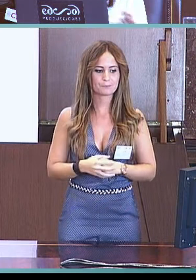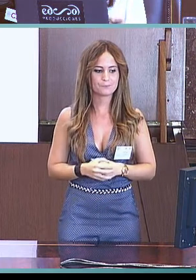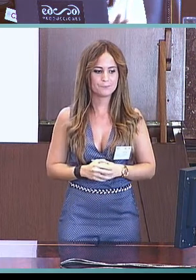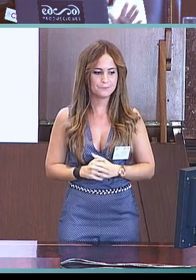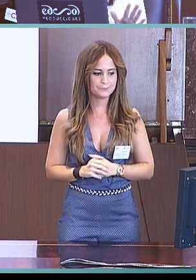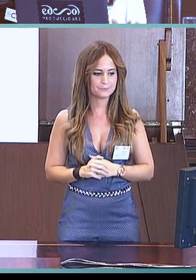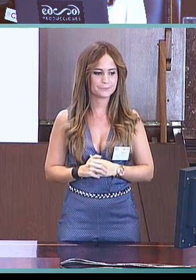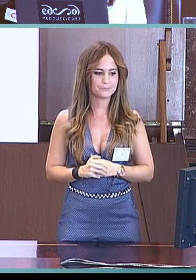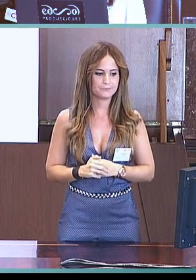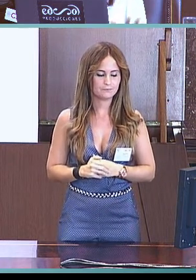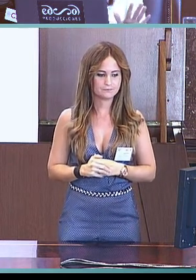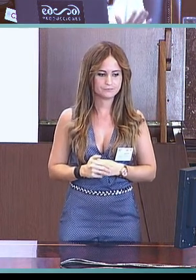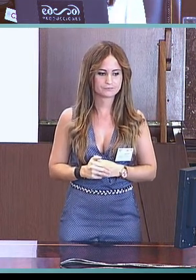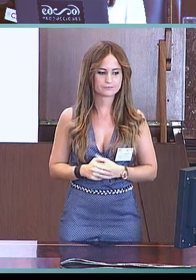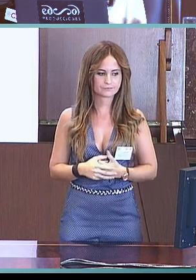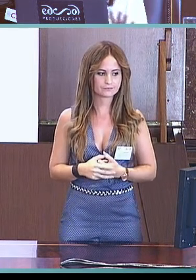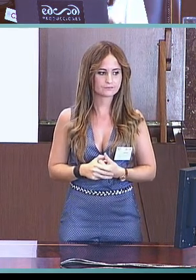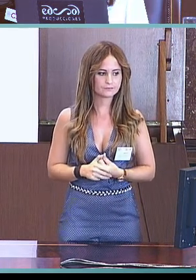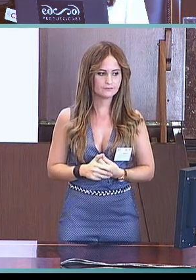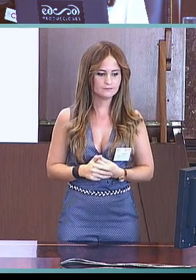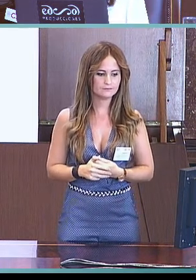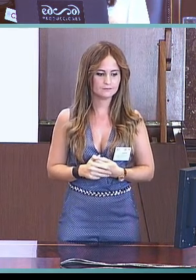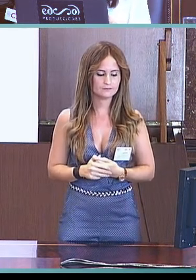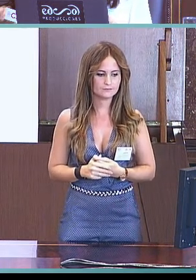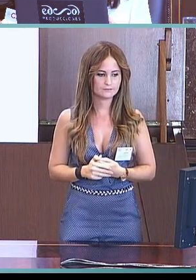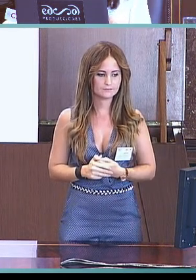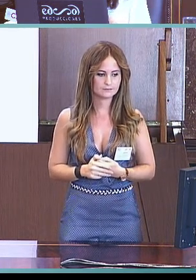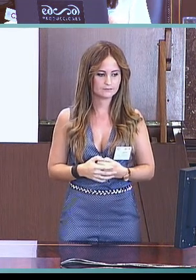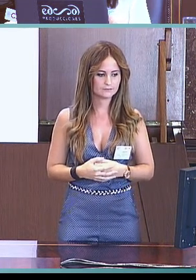signantes nativos, con edades comprendidas entre 8 y 36 meses.